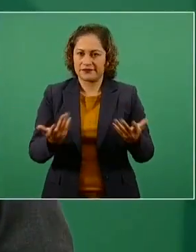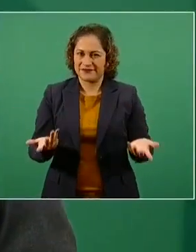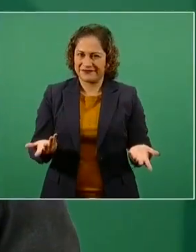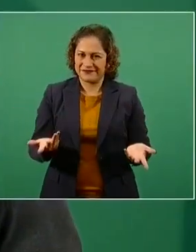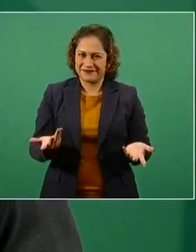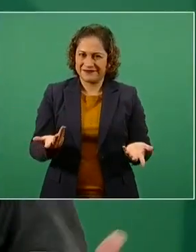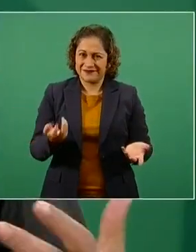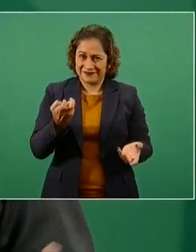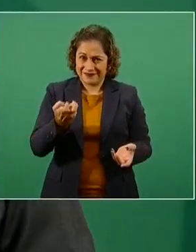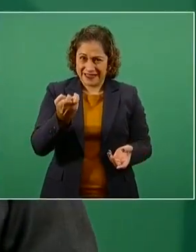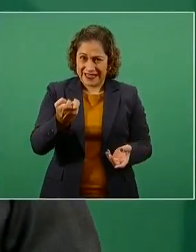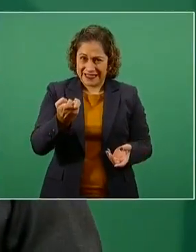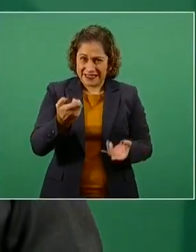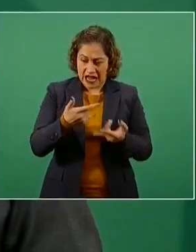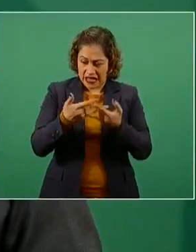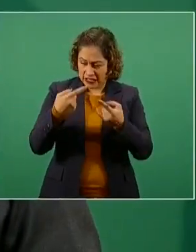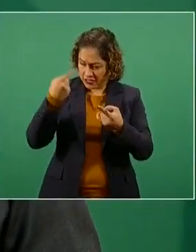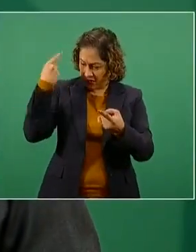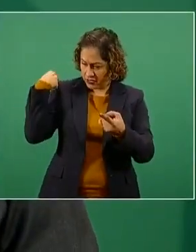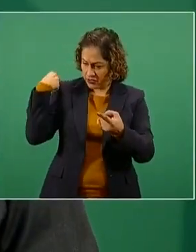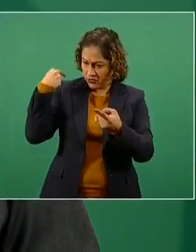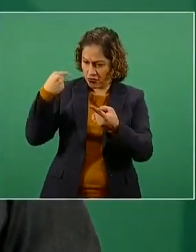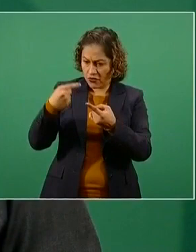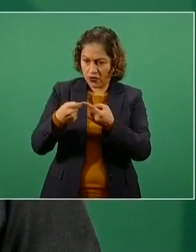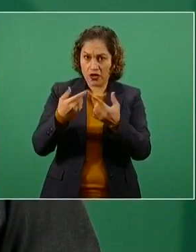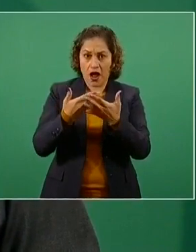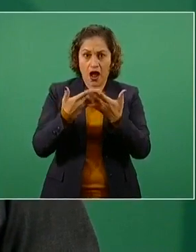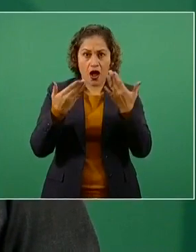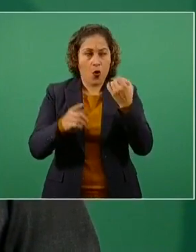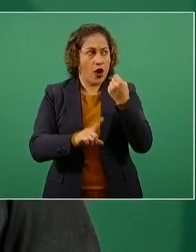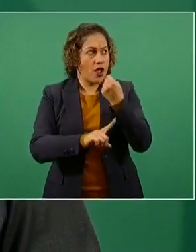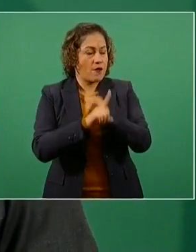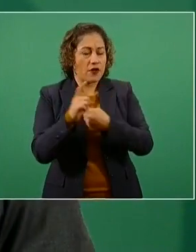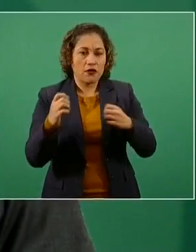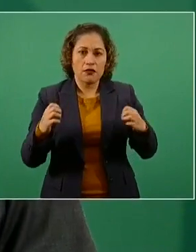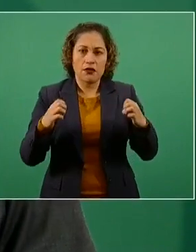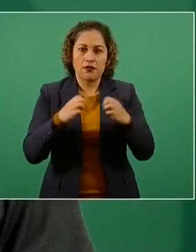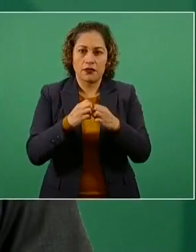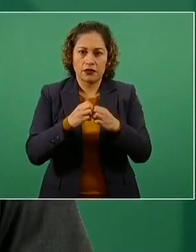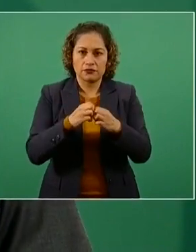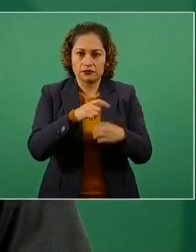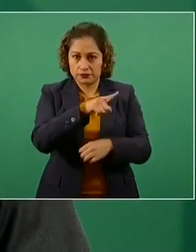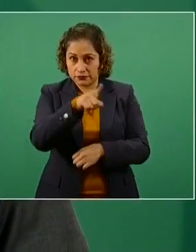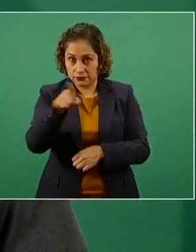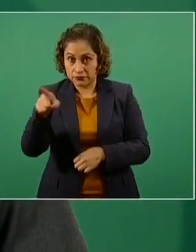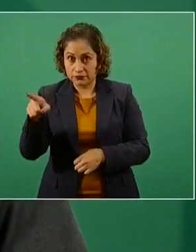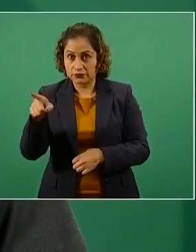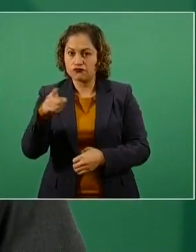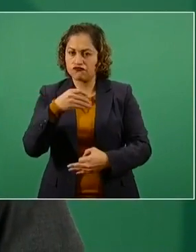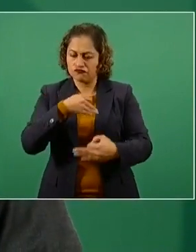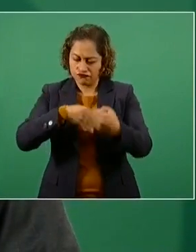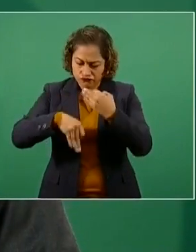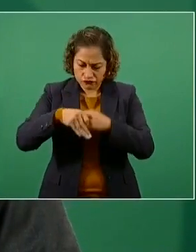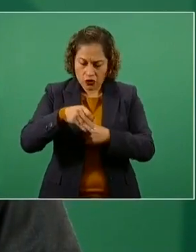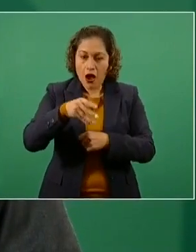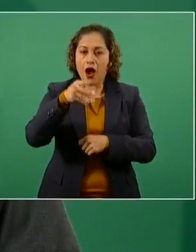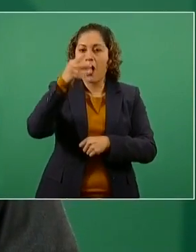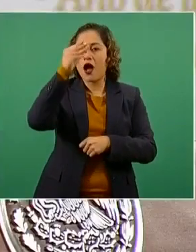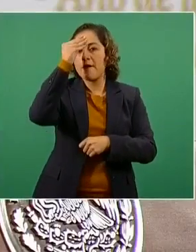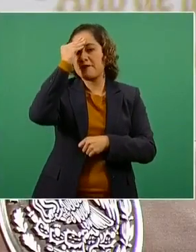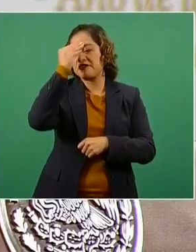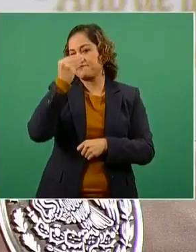de elección y que ayude a entender el por qué tenemos que